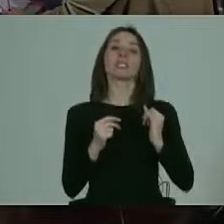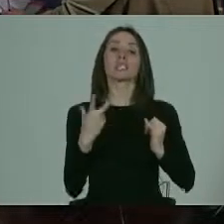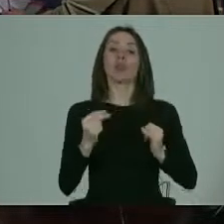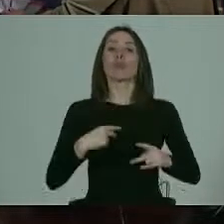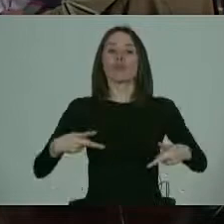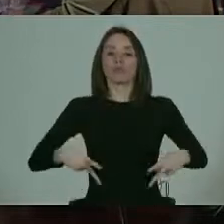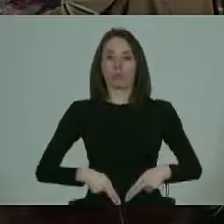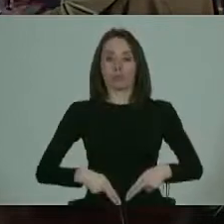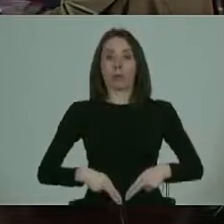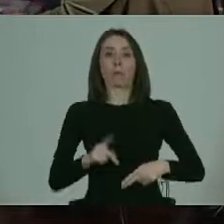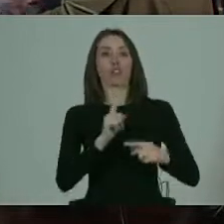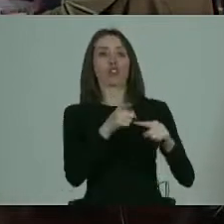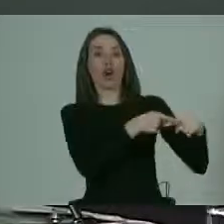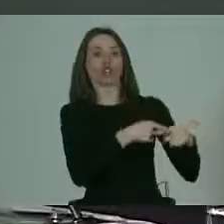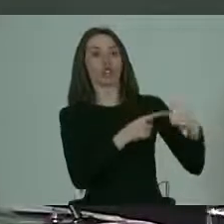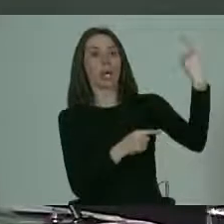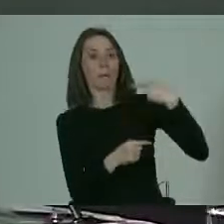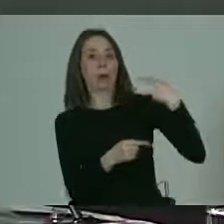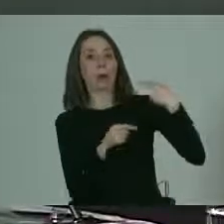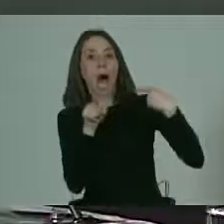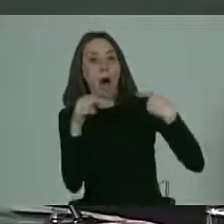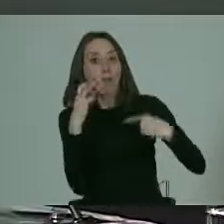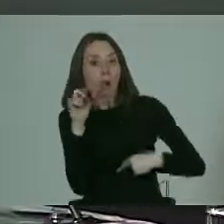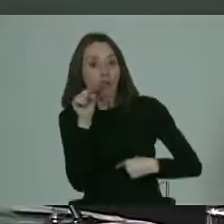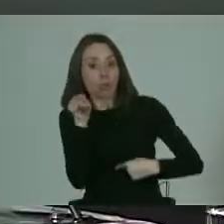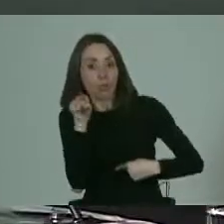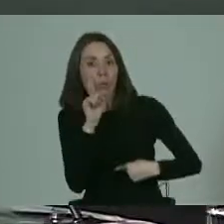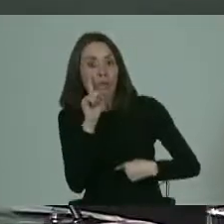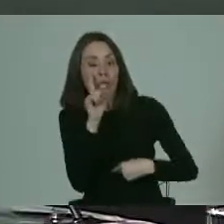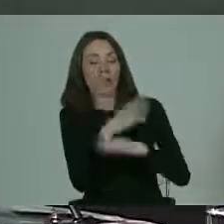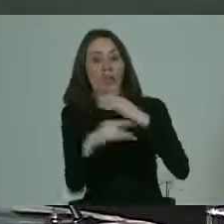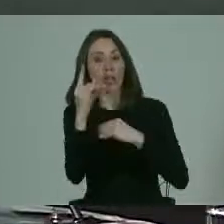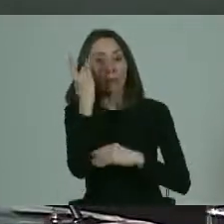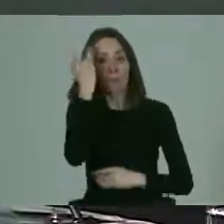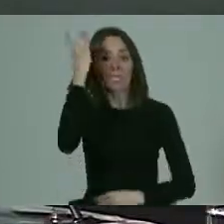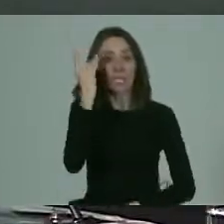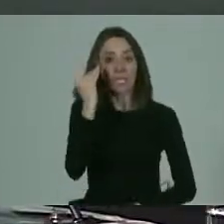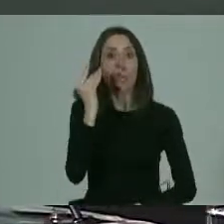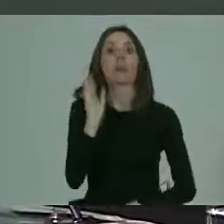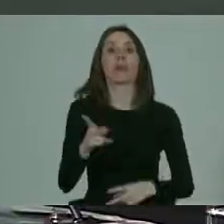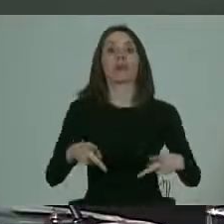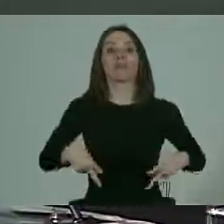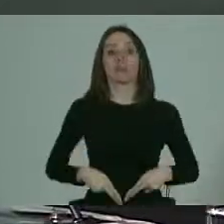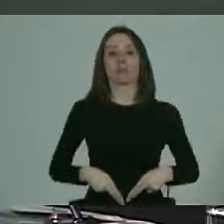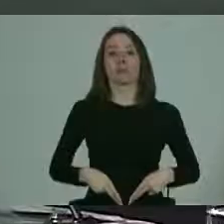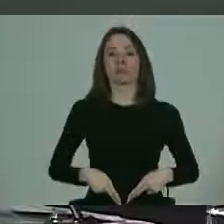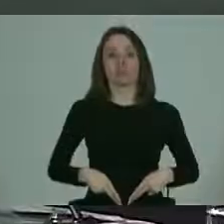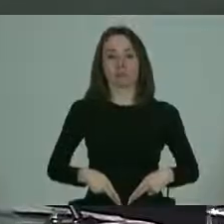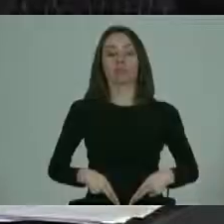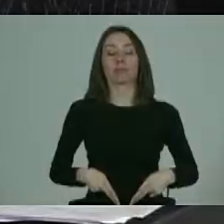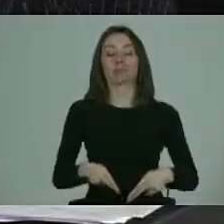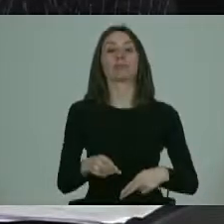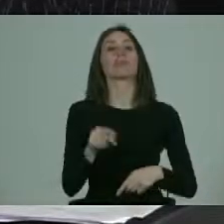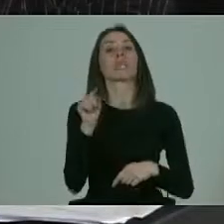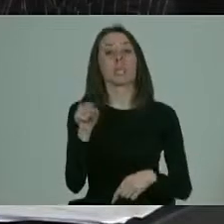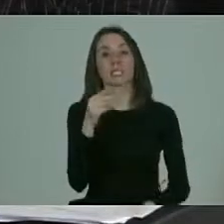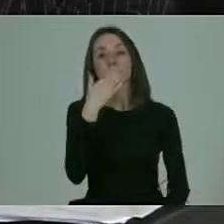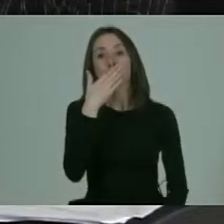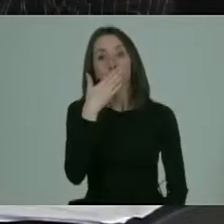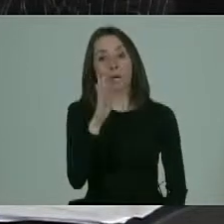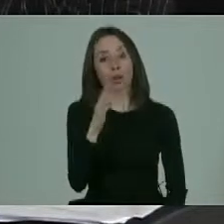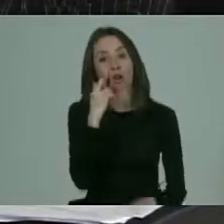impositivo social a que porque la persona tiene una discapacidad intelectual tenga que ser esterilizada. Y eso yo creo que es la